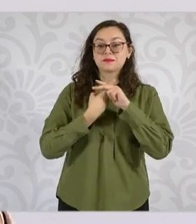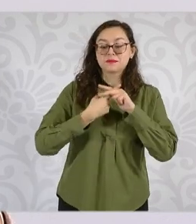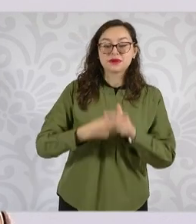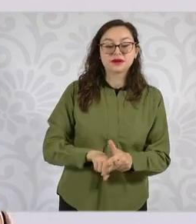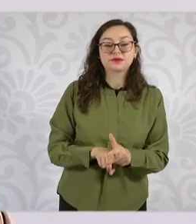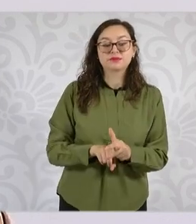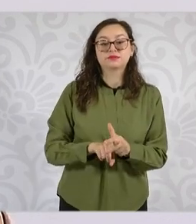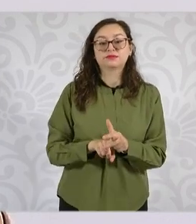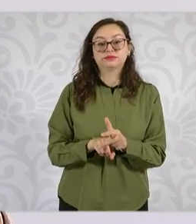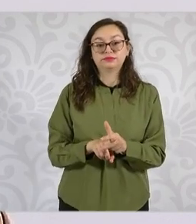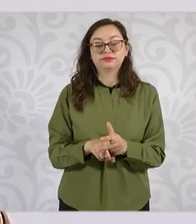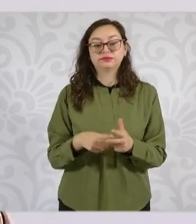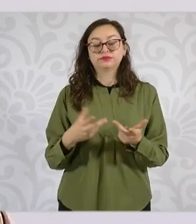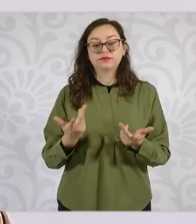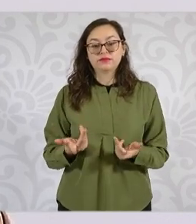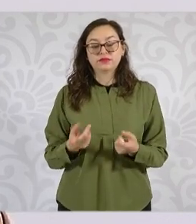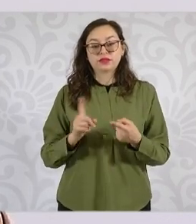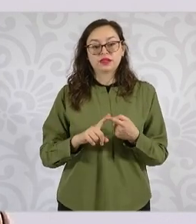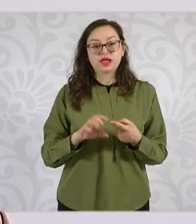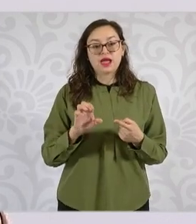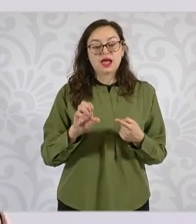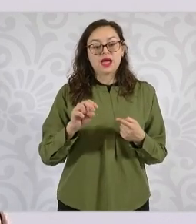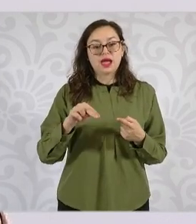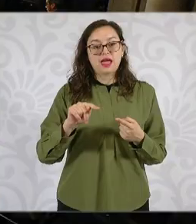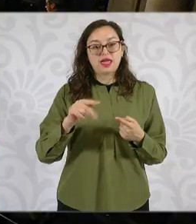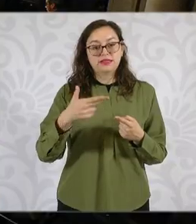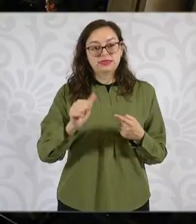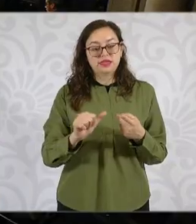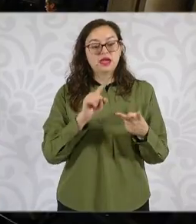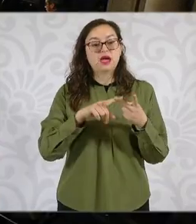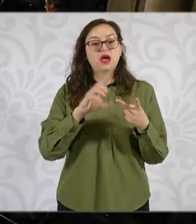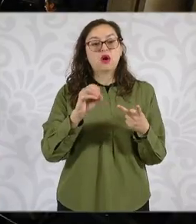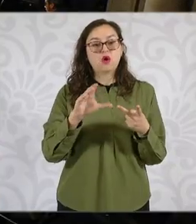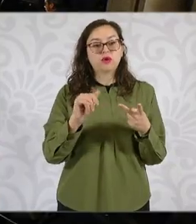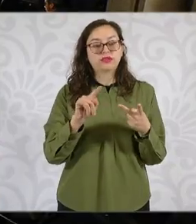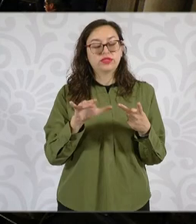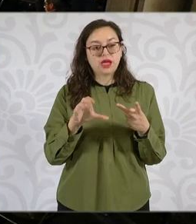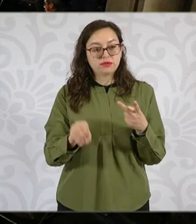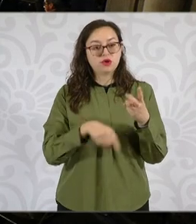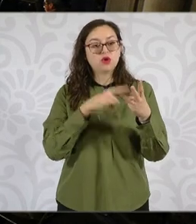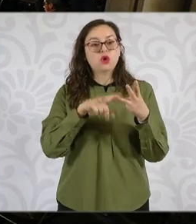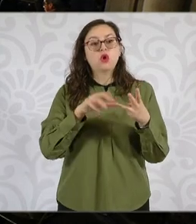Rodrigo, Rocío,